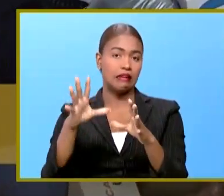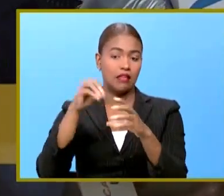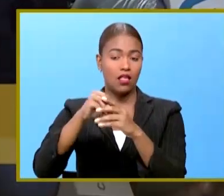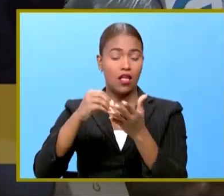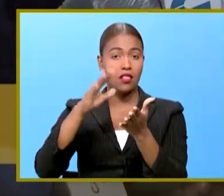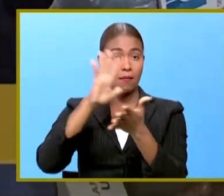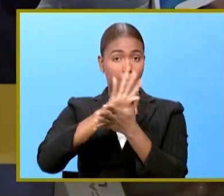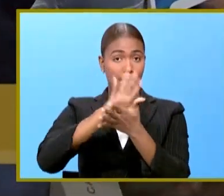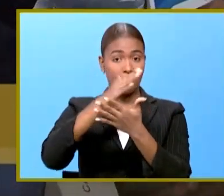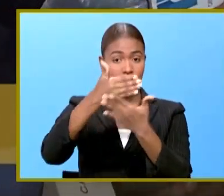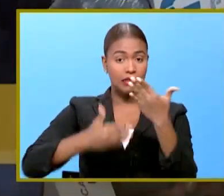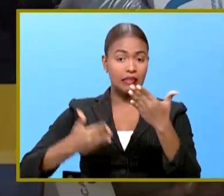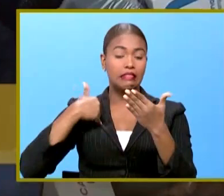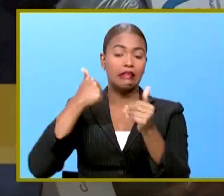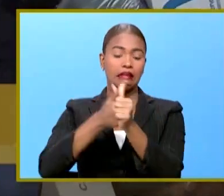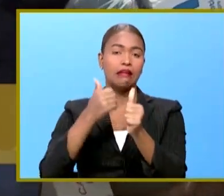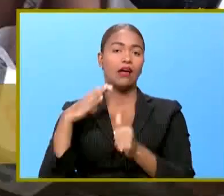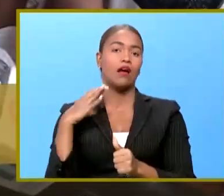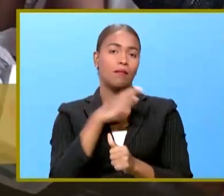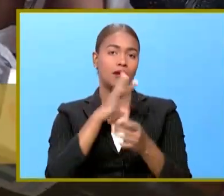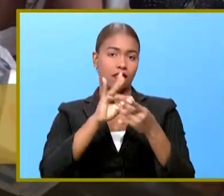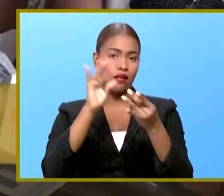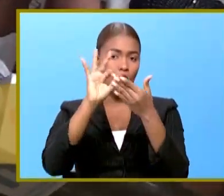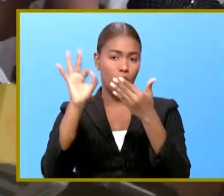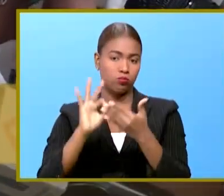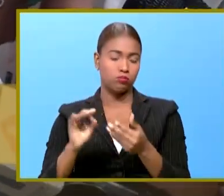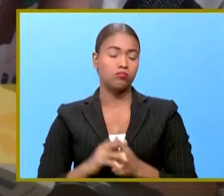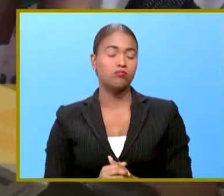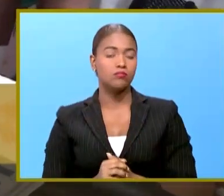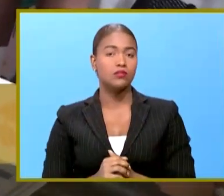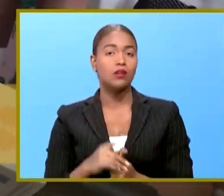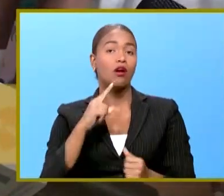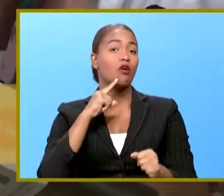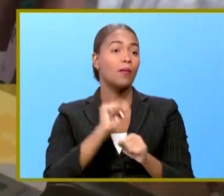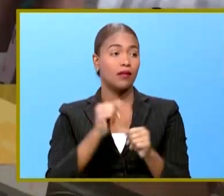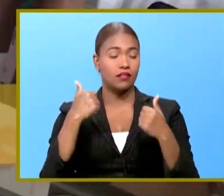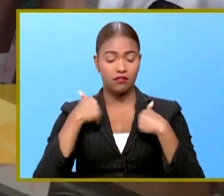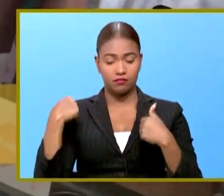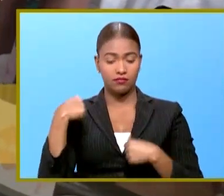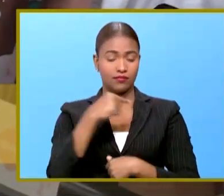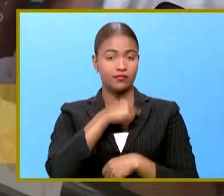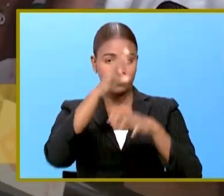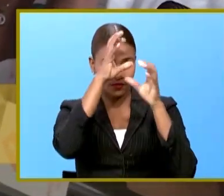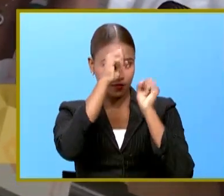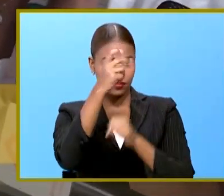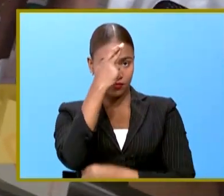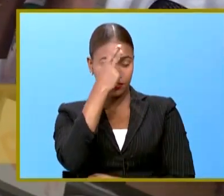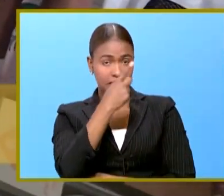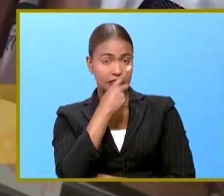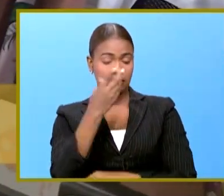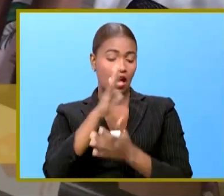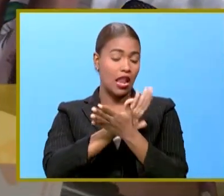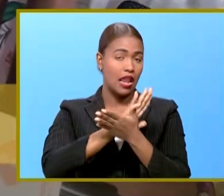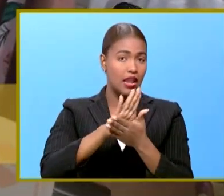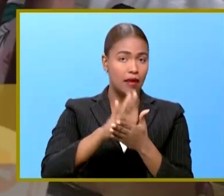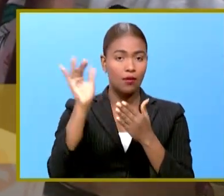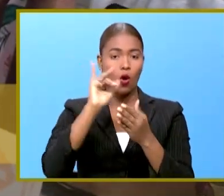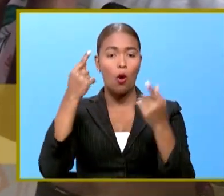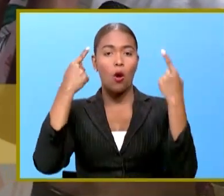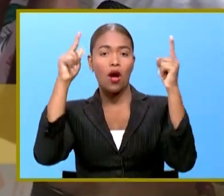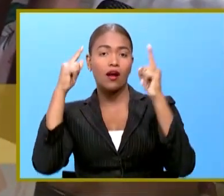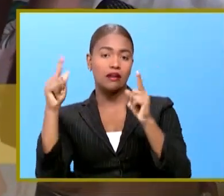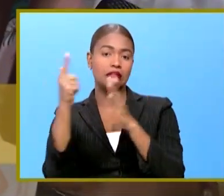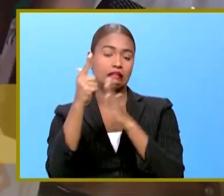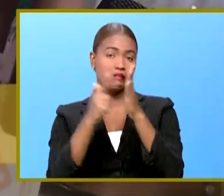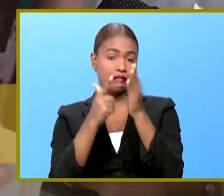formulario que tiene la Cámara de Cuentos. Pues el compromiso que tiene nuestro Presidente de la República con la transparencia y con el cumplimiento de las